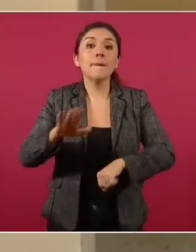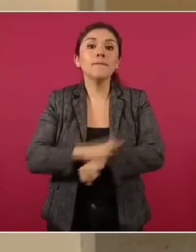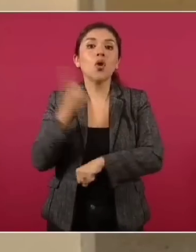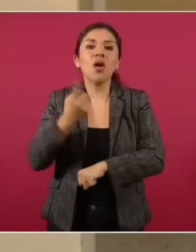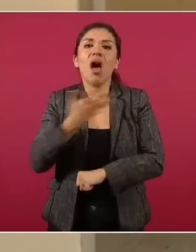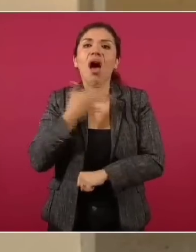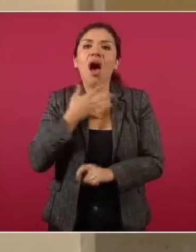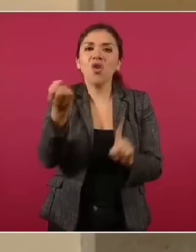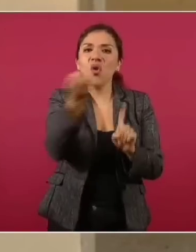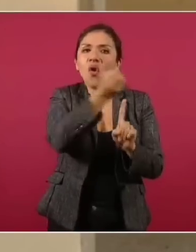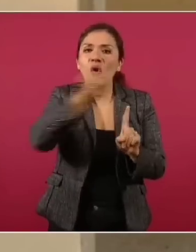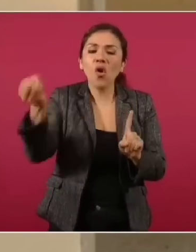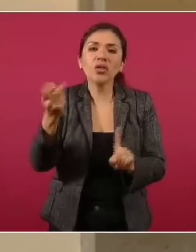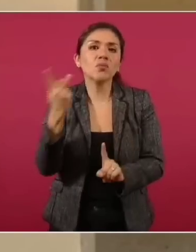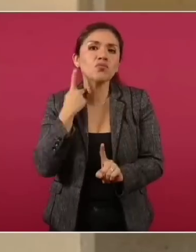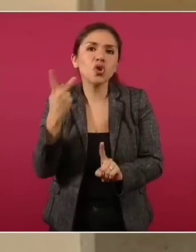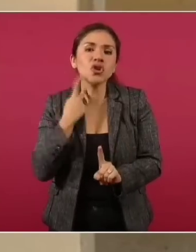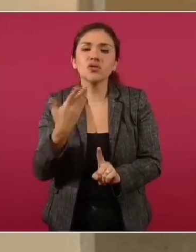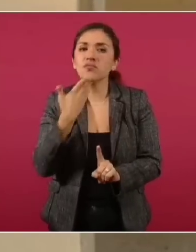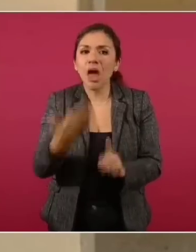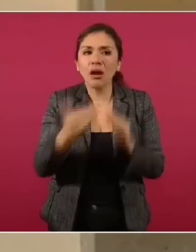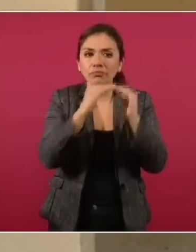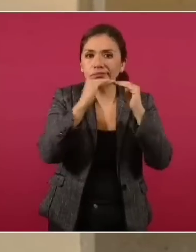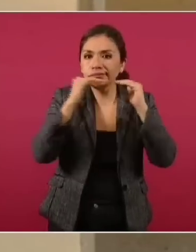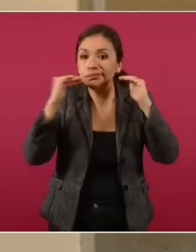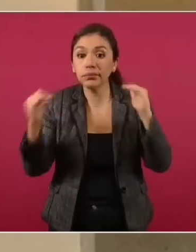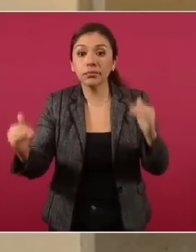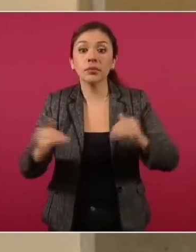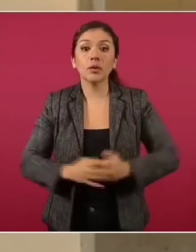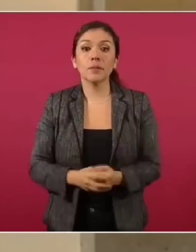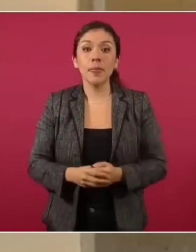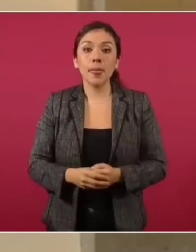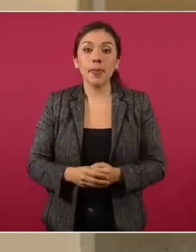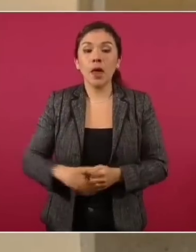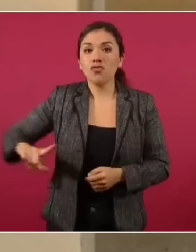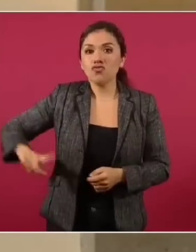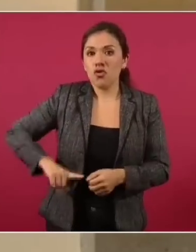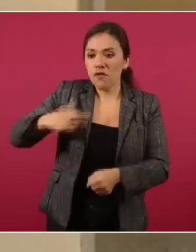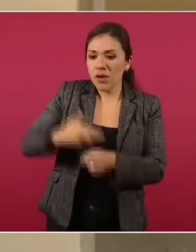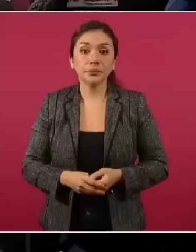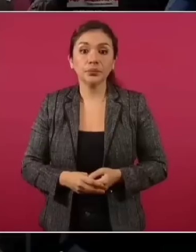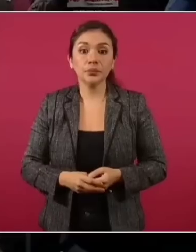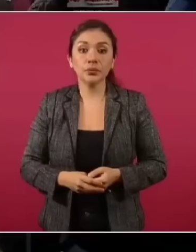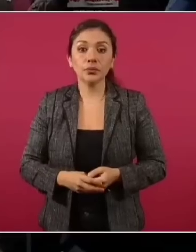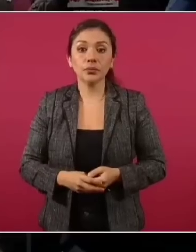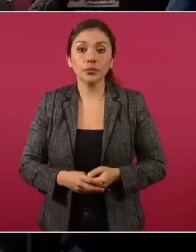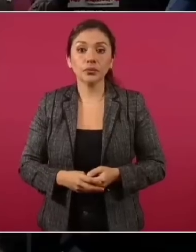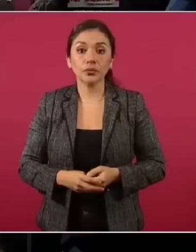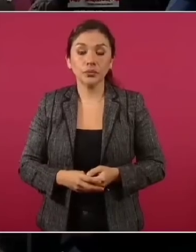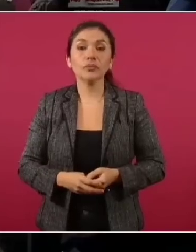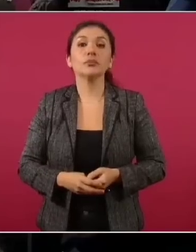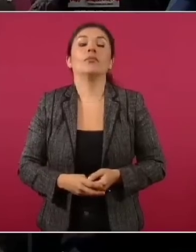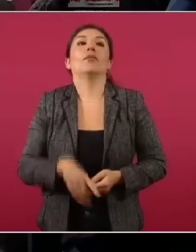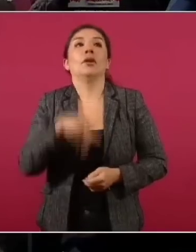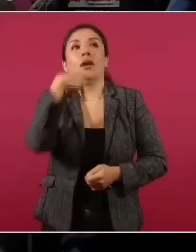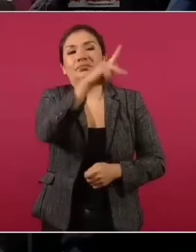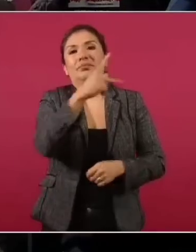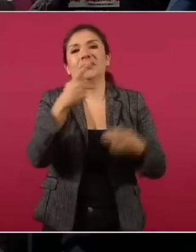estabilidad política, a la gobernabilidad, las remesas.